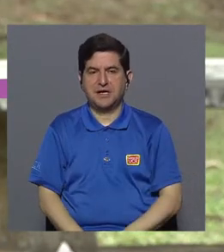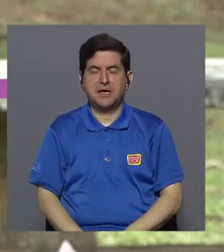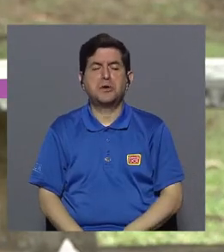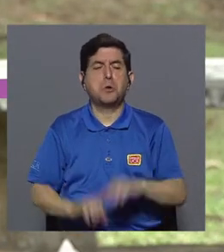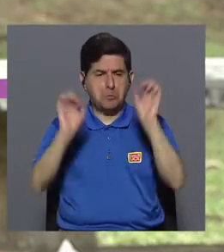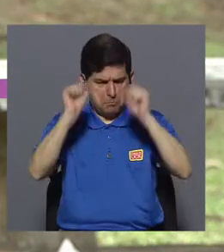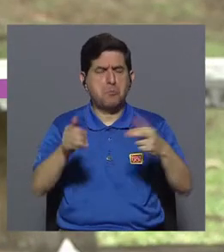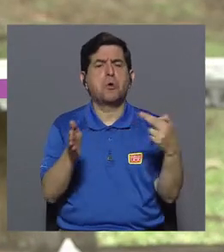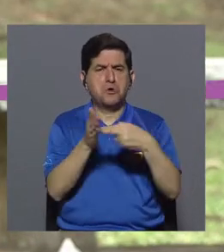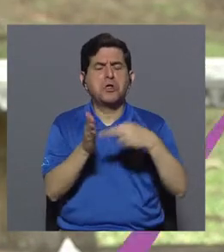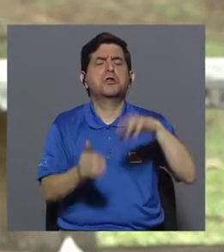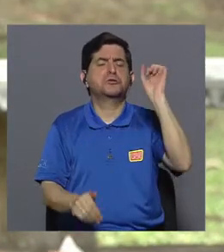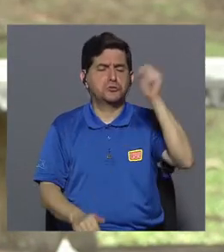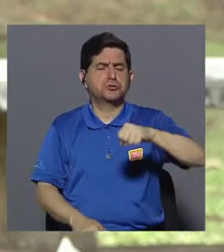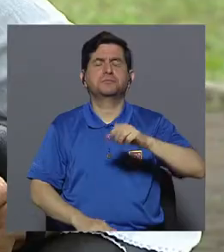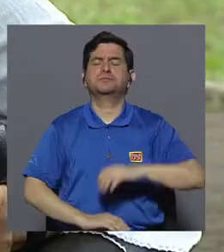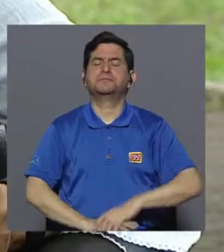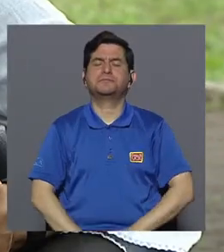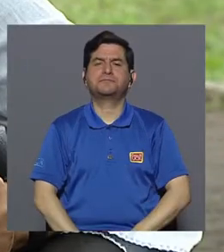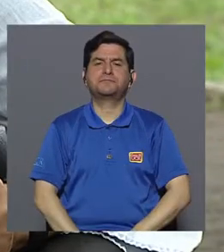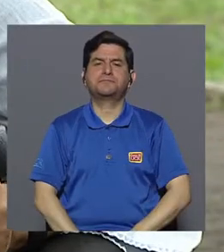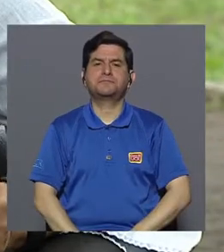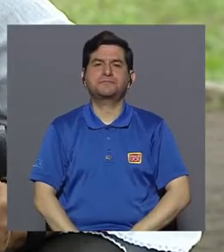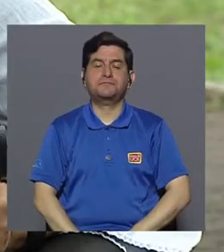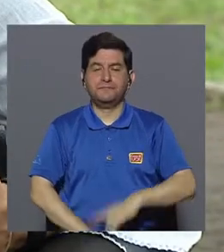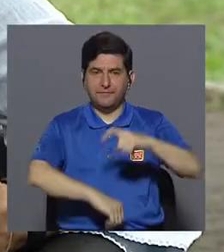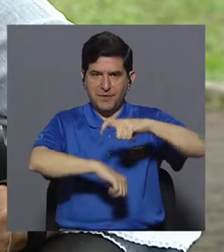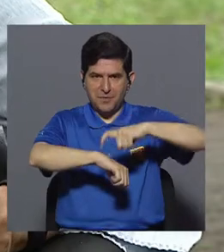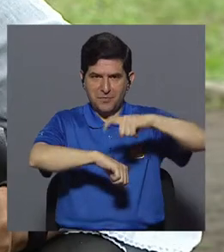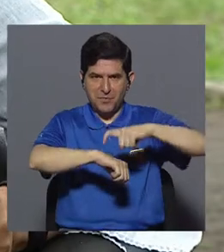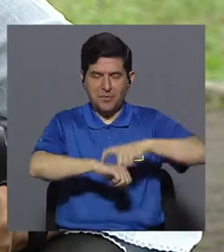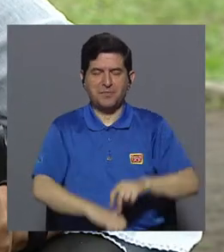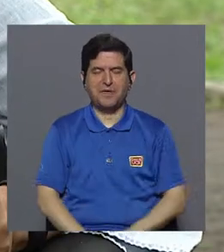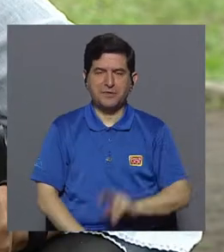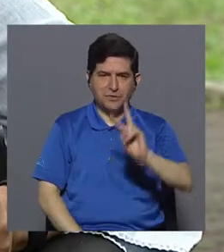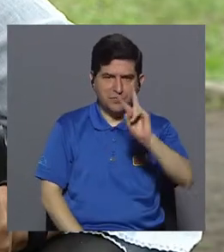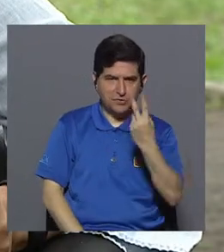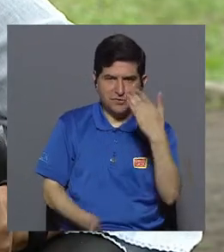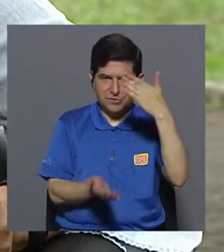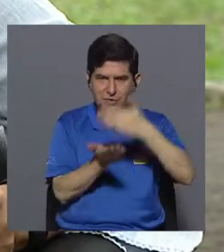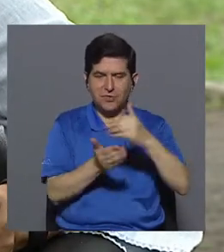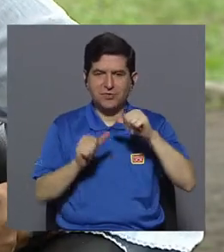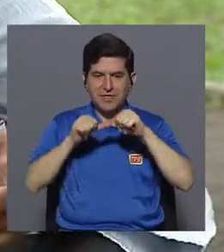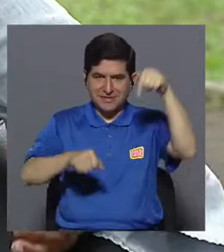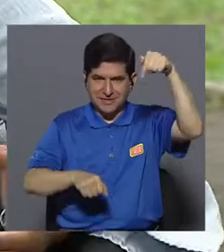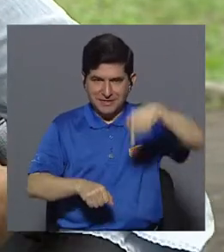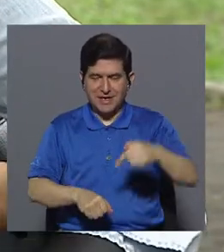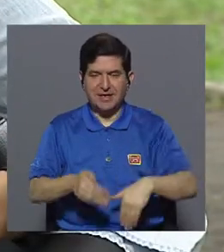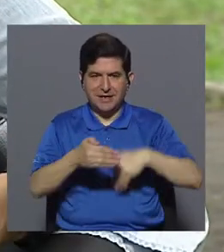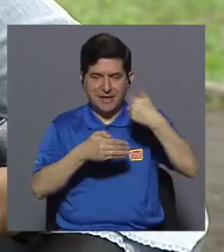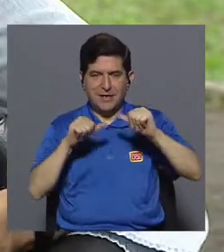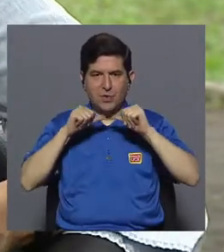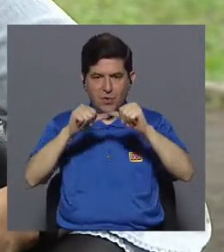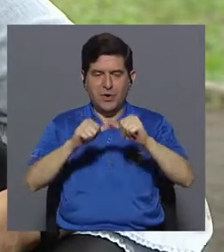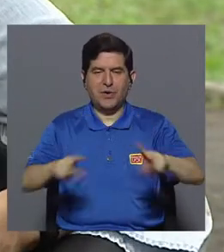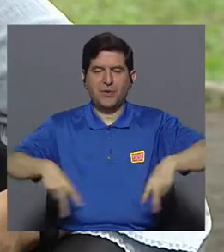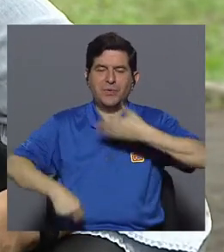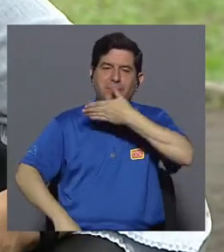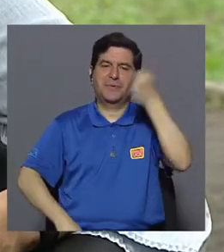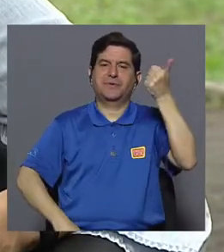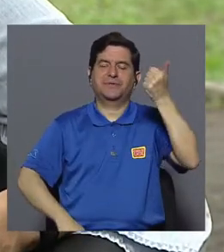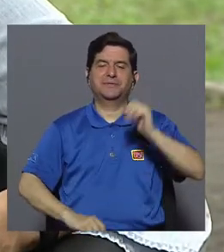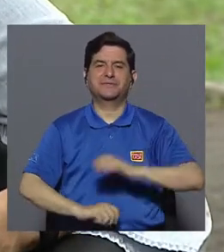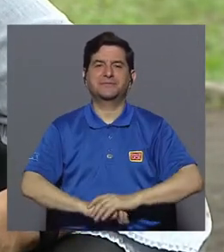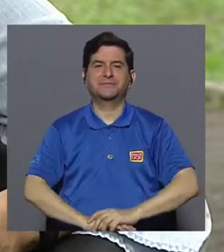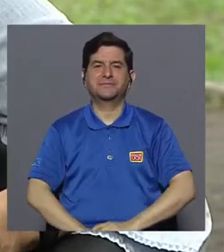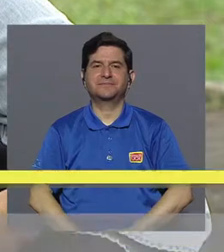requieran es totalmente replicable. Muy bien. Bueno, es momento de hacer una segunda pausa, quédese con nosotros y ya regresamos con